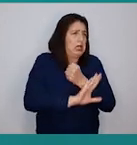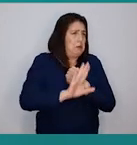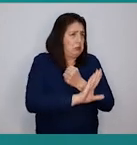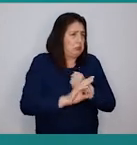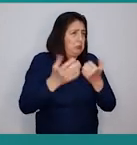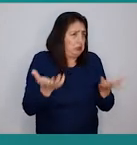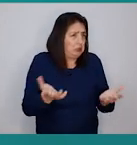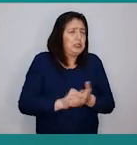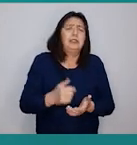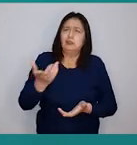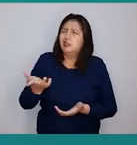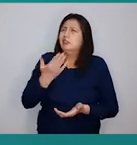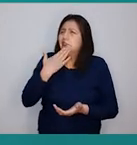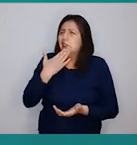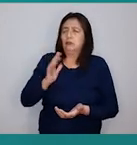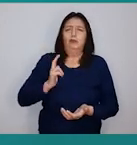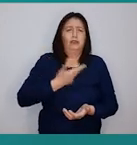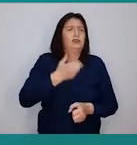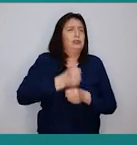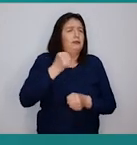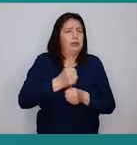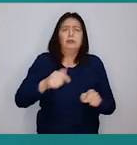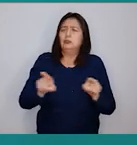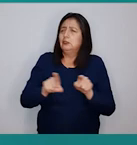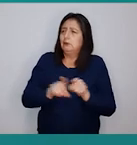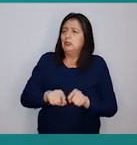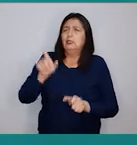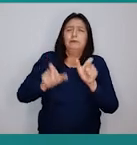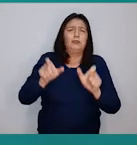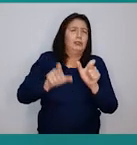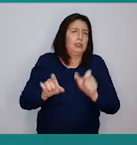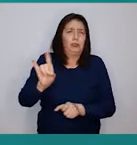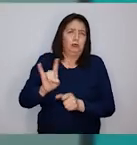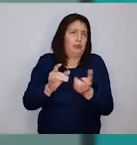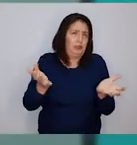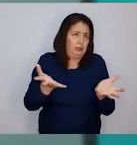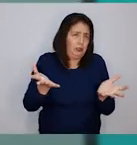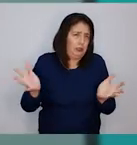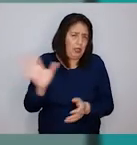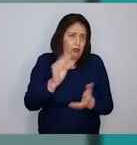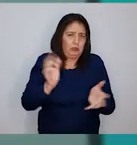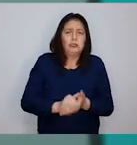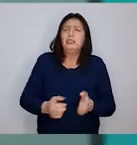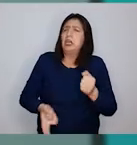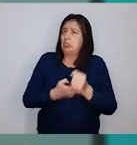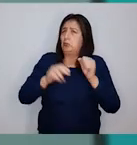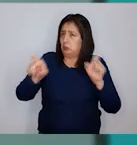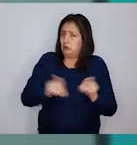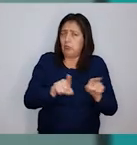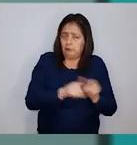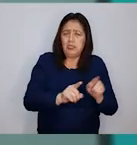esta manera la protección de nuestros trabajadores así como de los usuarios en general, garantizando al mismo tiempo